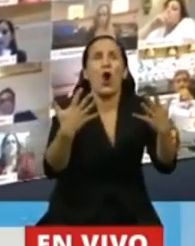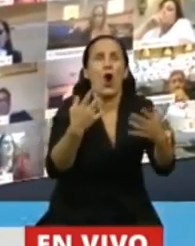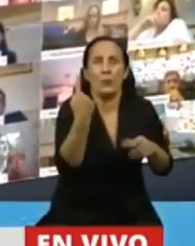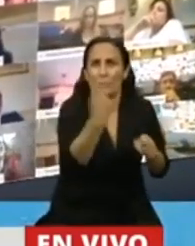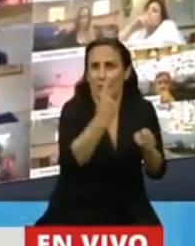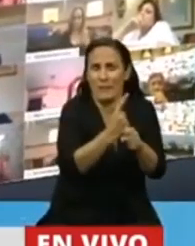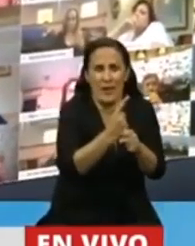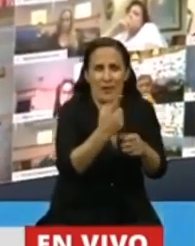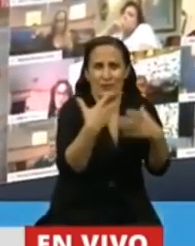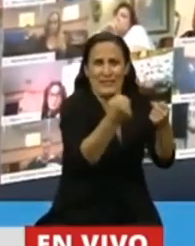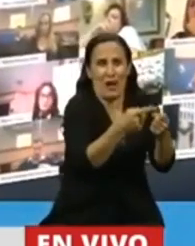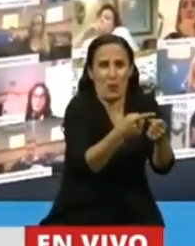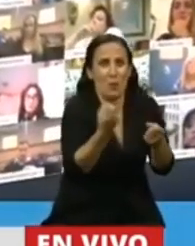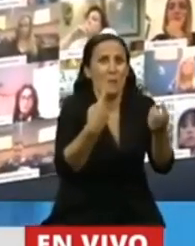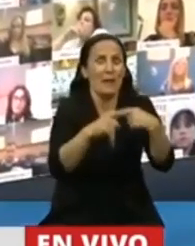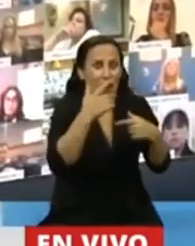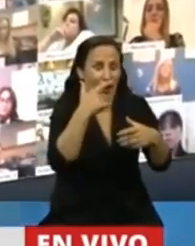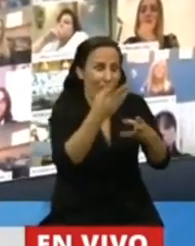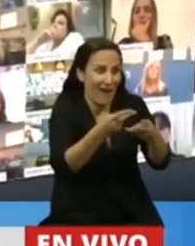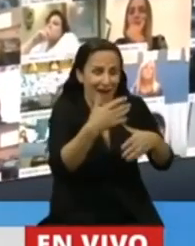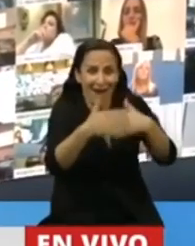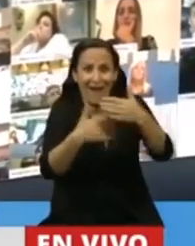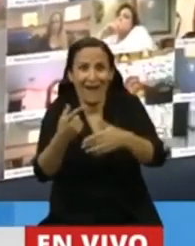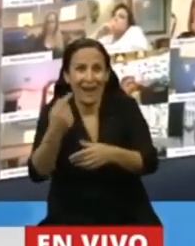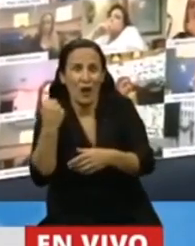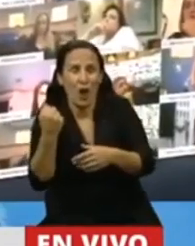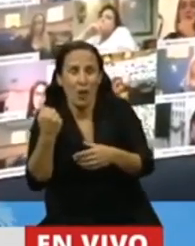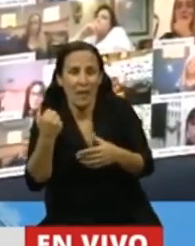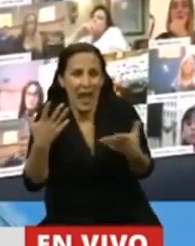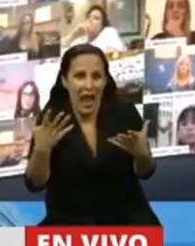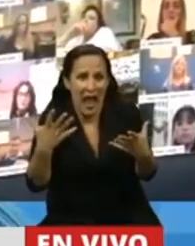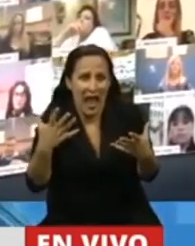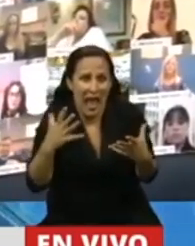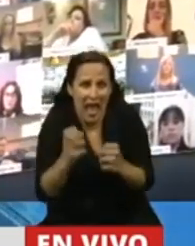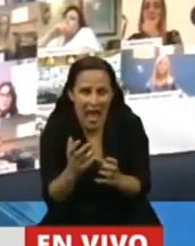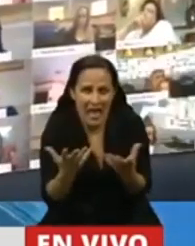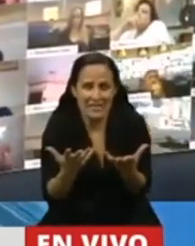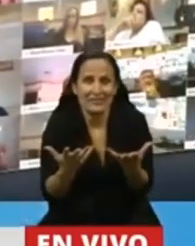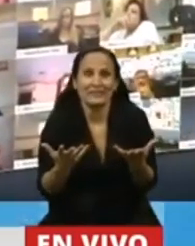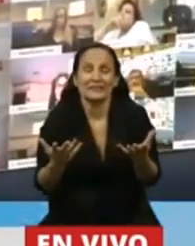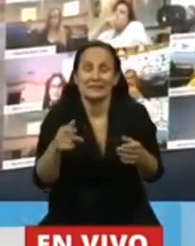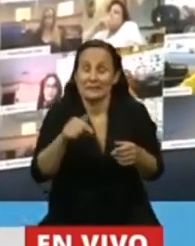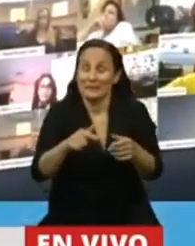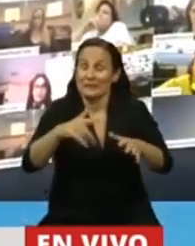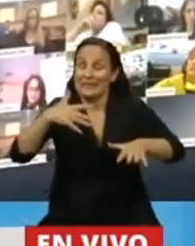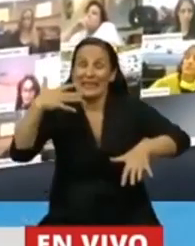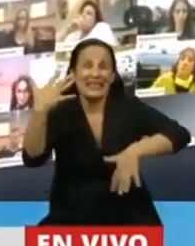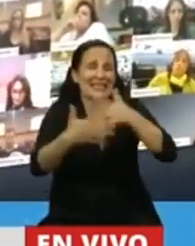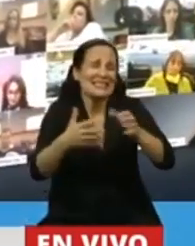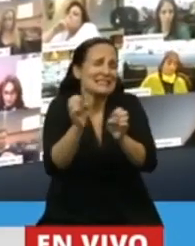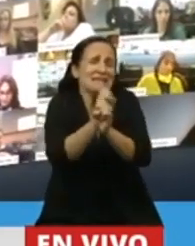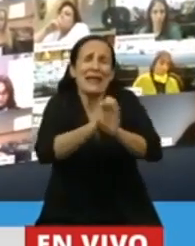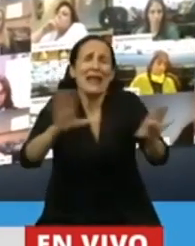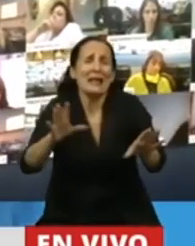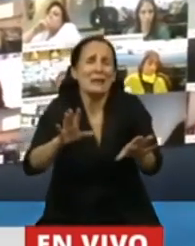pero también la economía mata después. Entonces, estamos frente a una crisis fenomenal que no